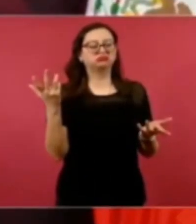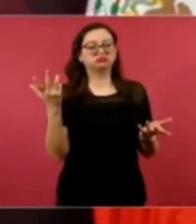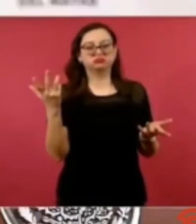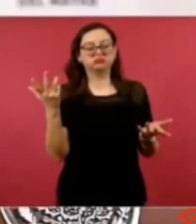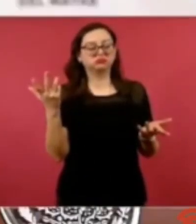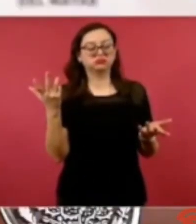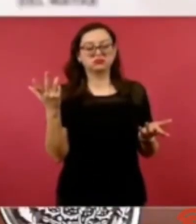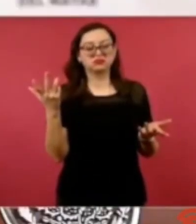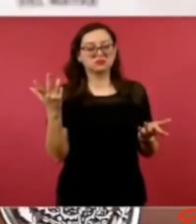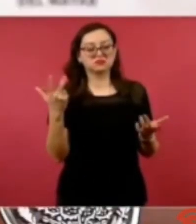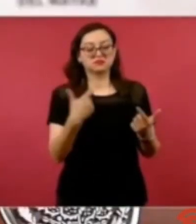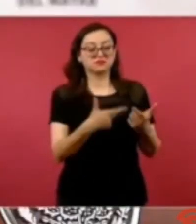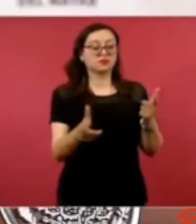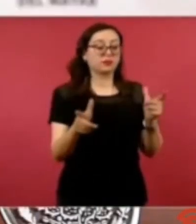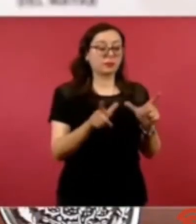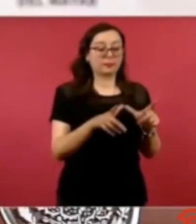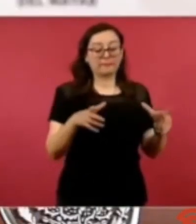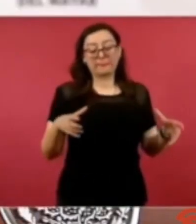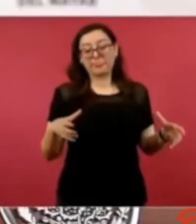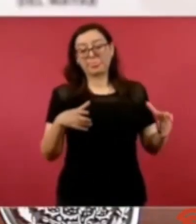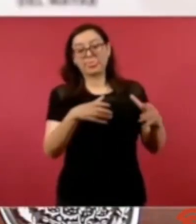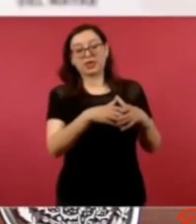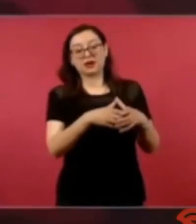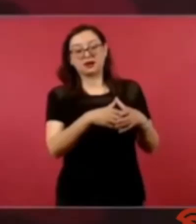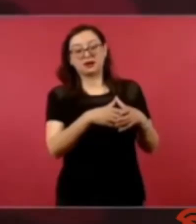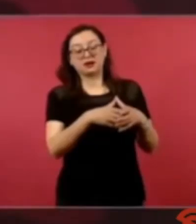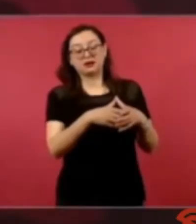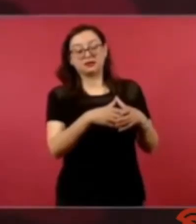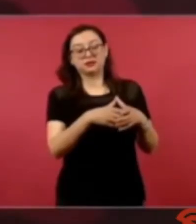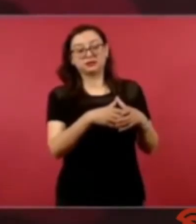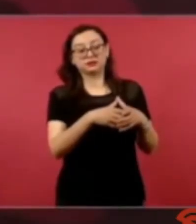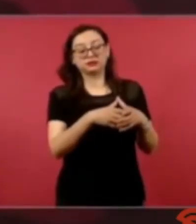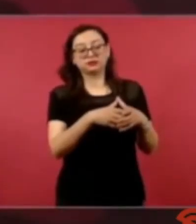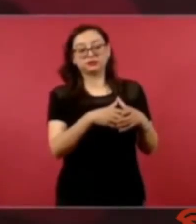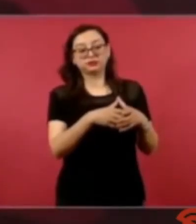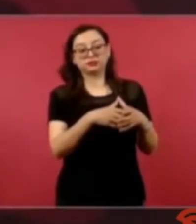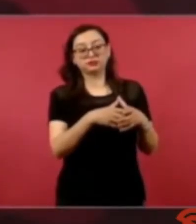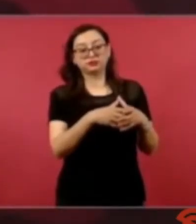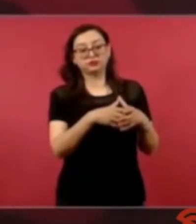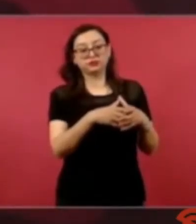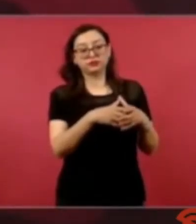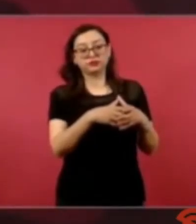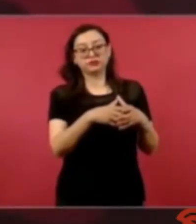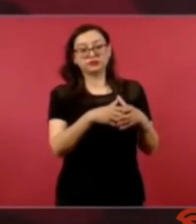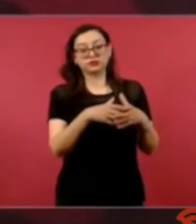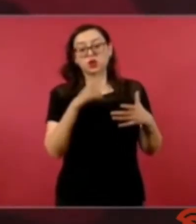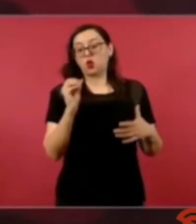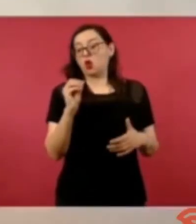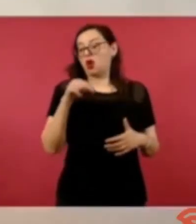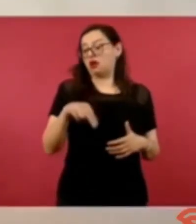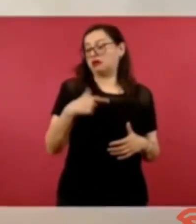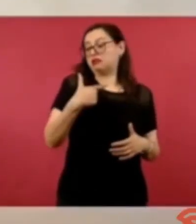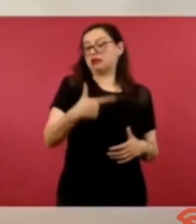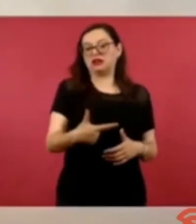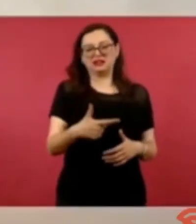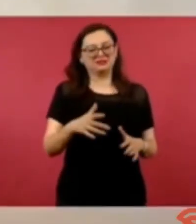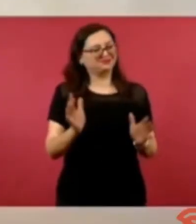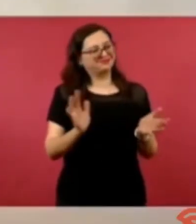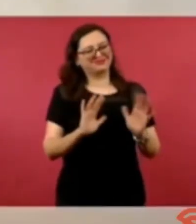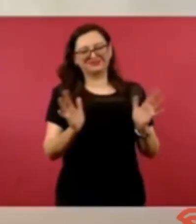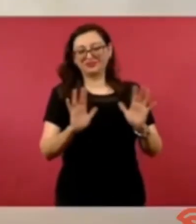grupos o organismos no gubernamentales